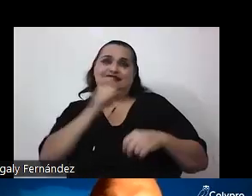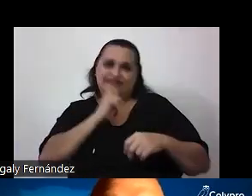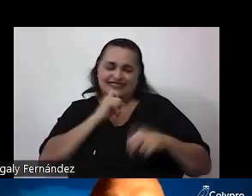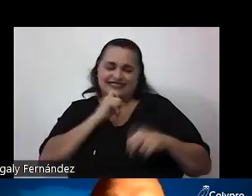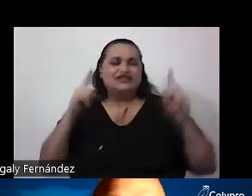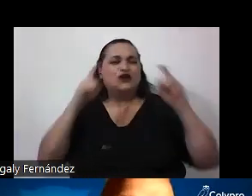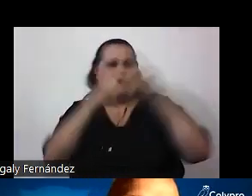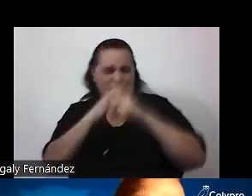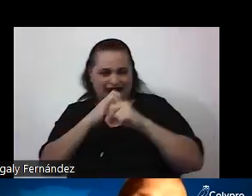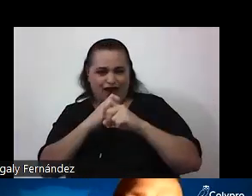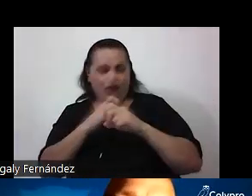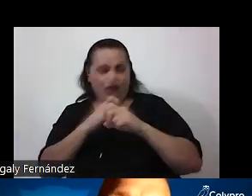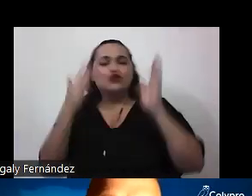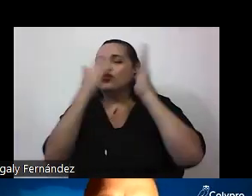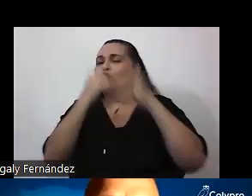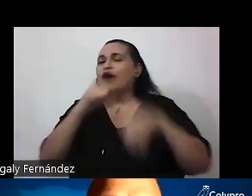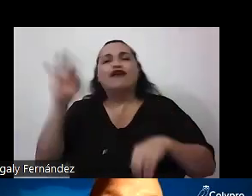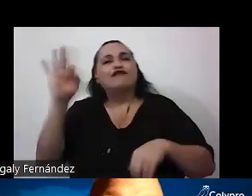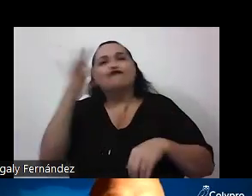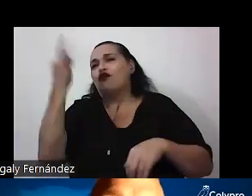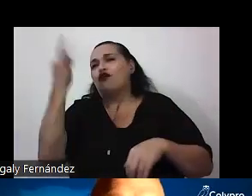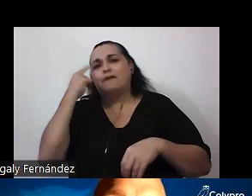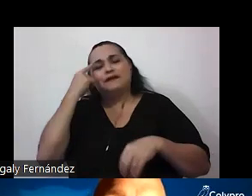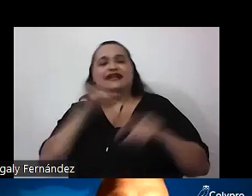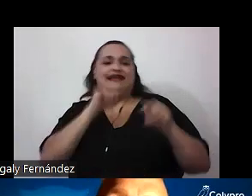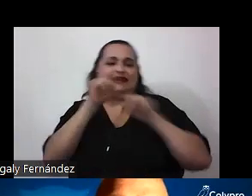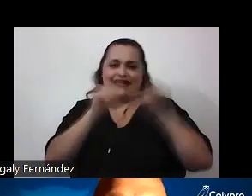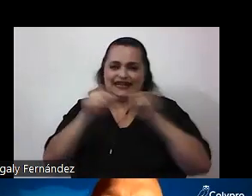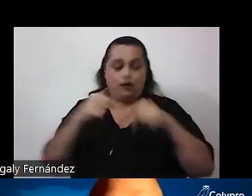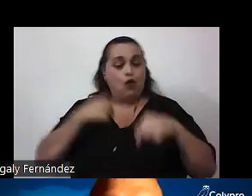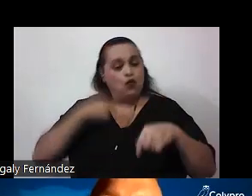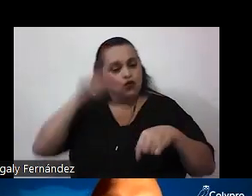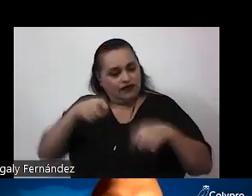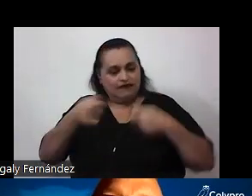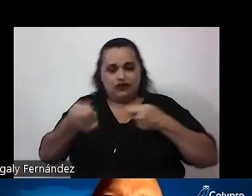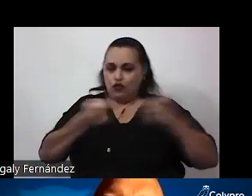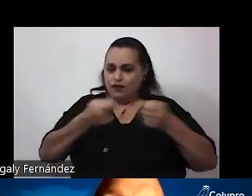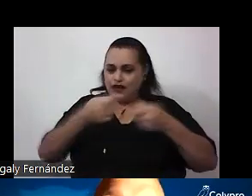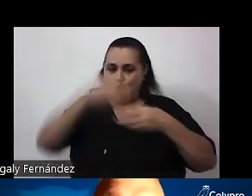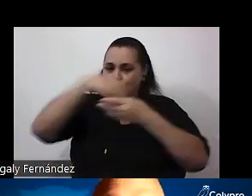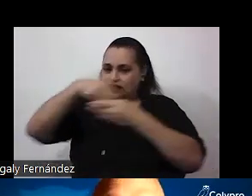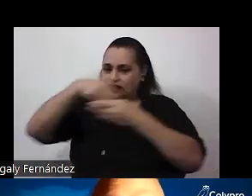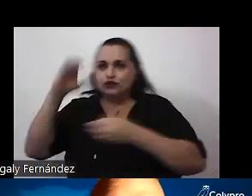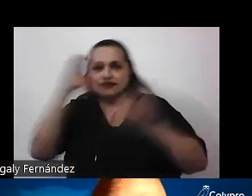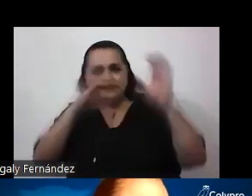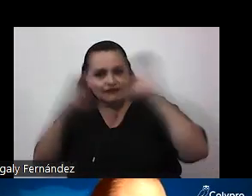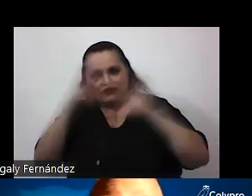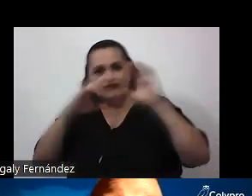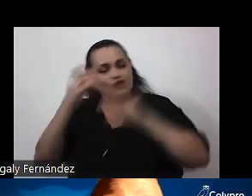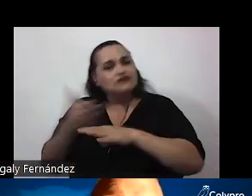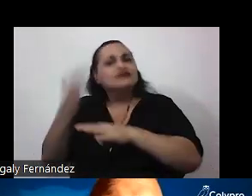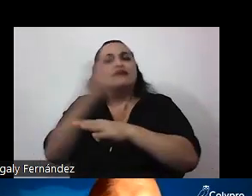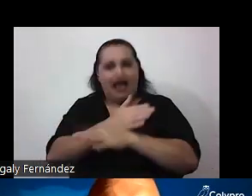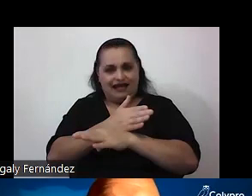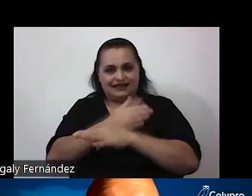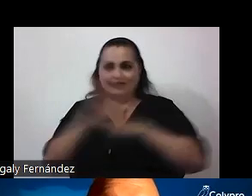los cuales no hay modo de pensar críticamente si uno no domina ciertos contenidos científicos en este caso de la